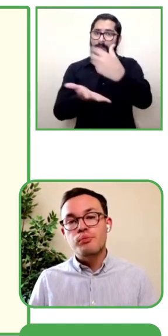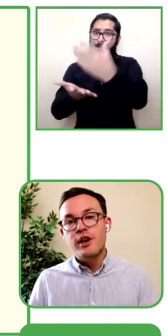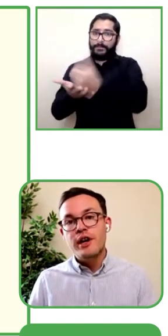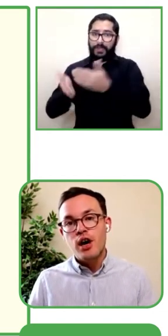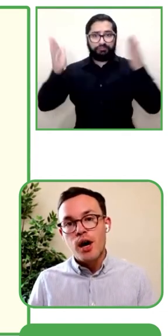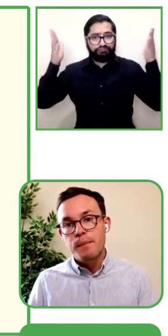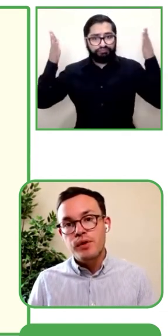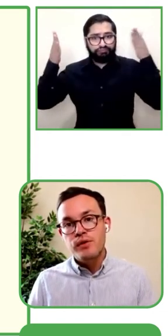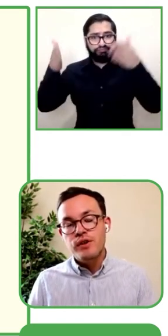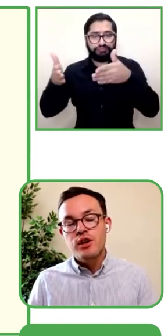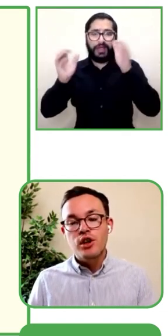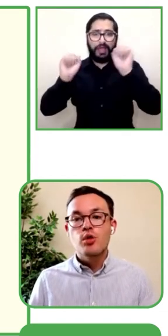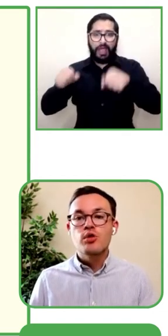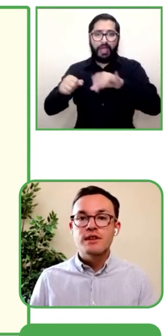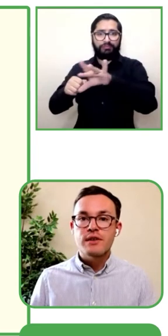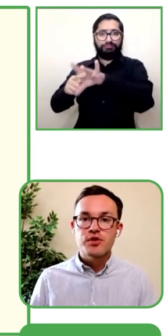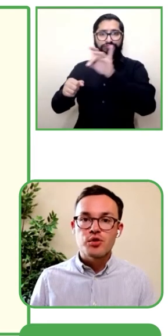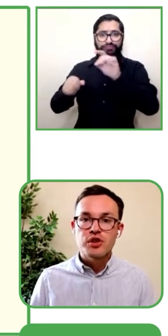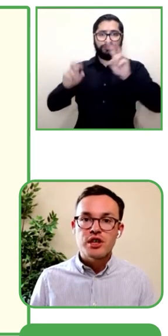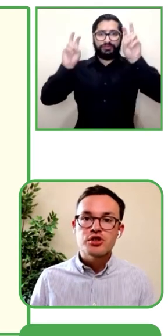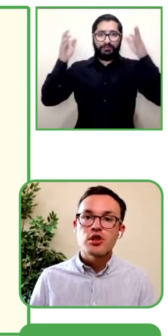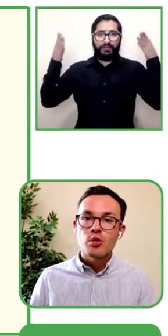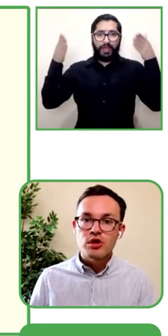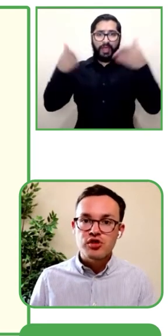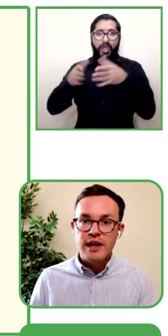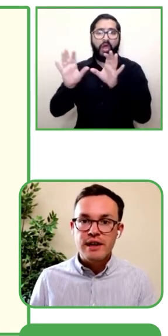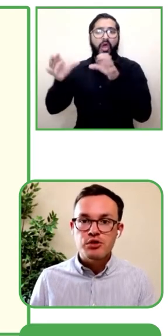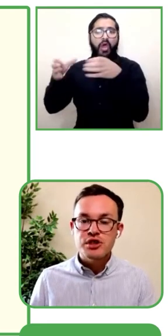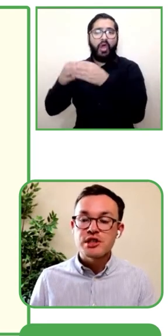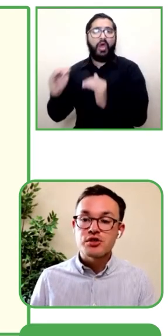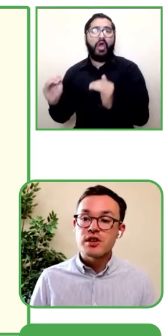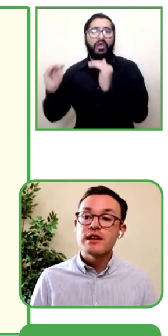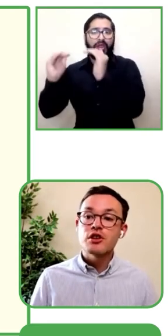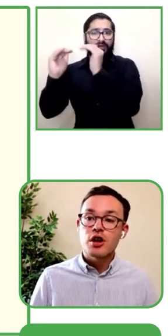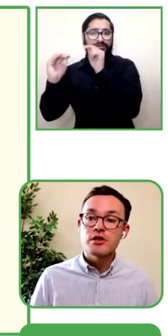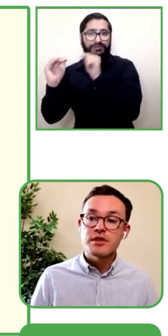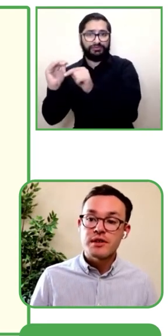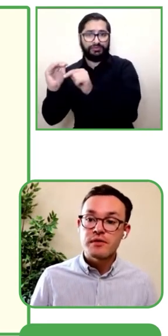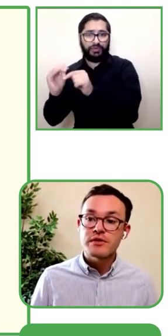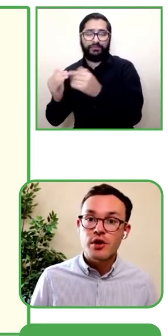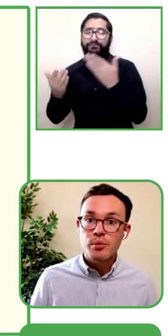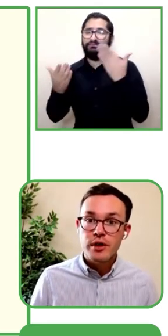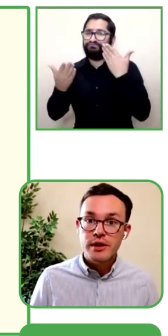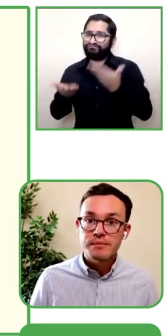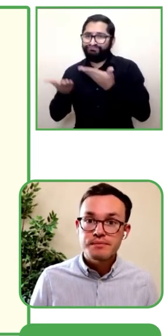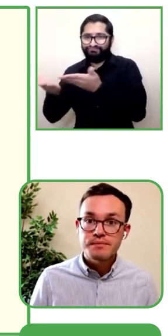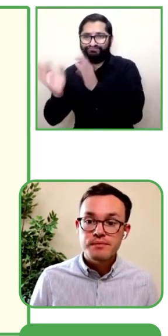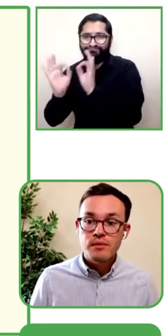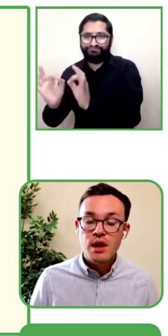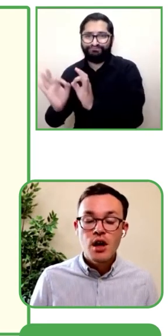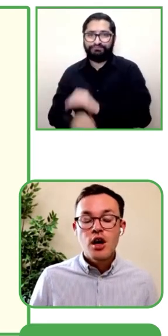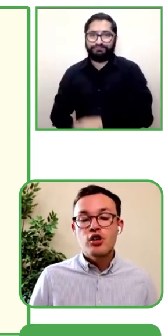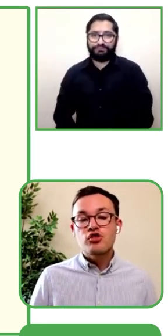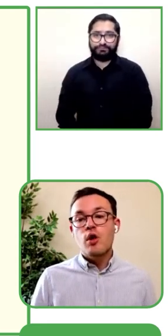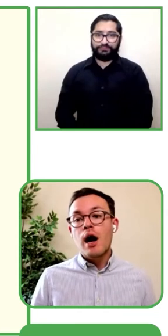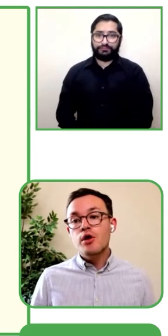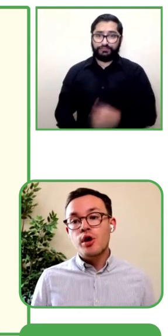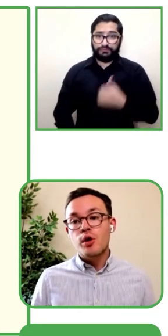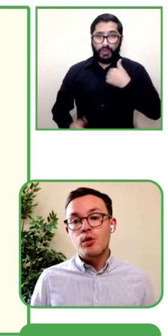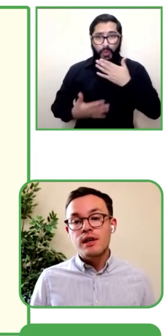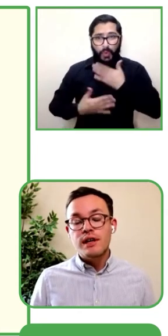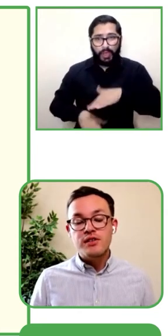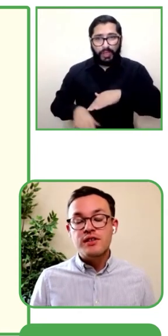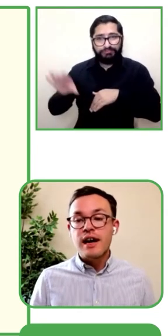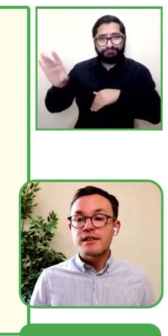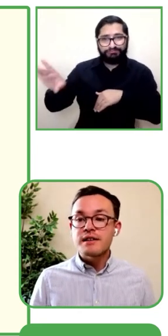organización esta también quiere incorporar a las organizaciones locales